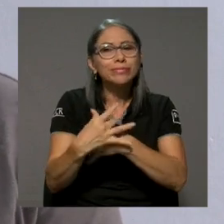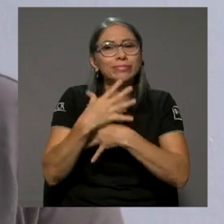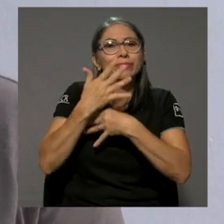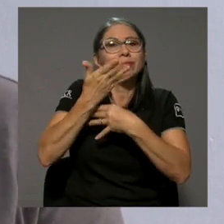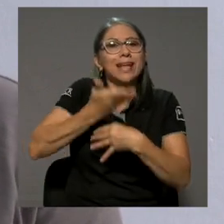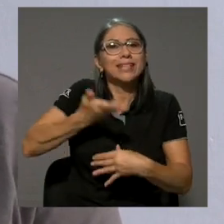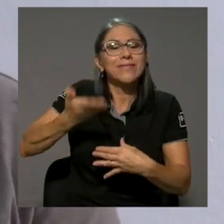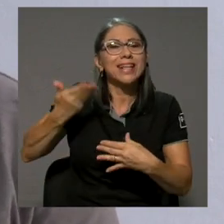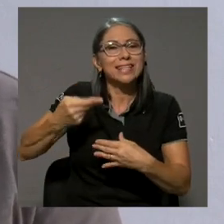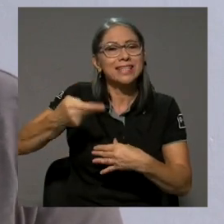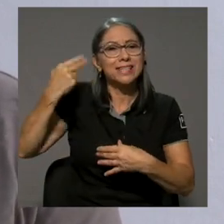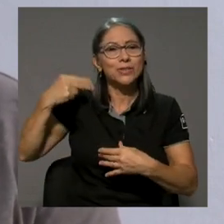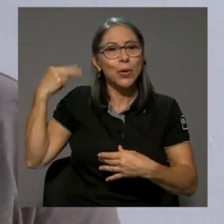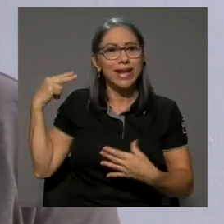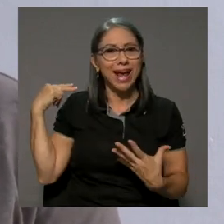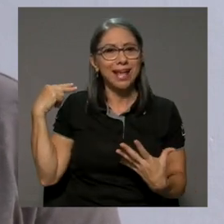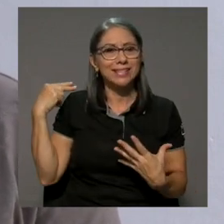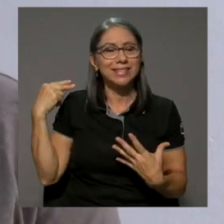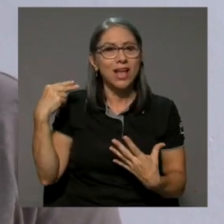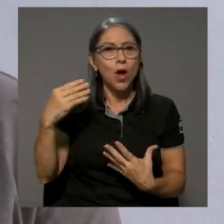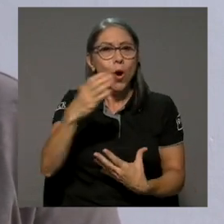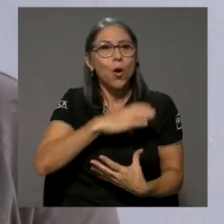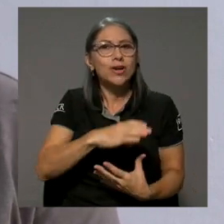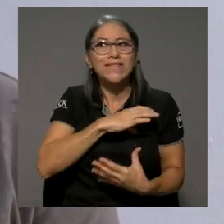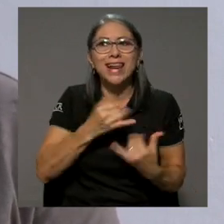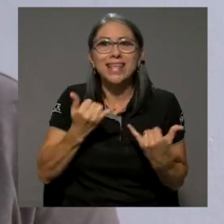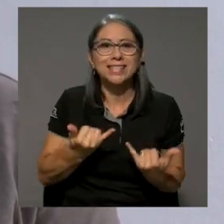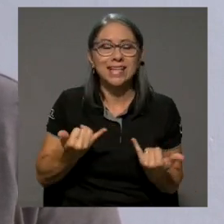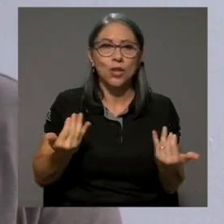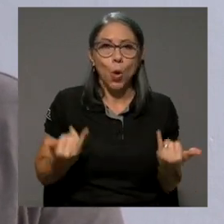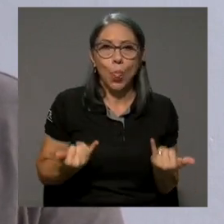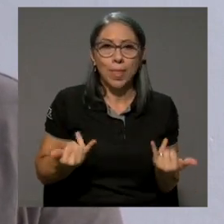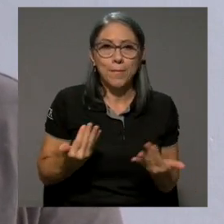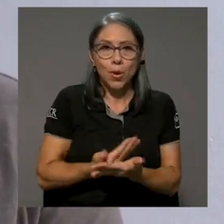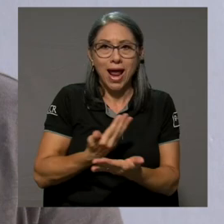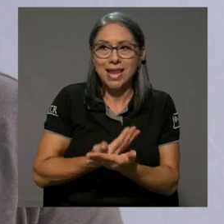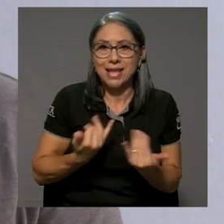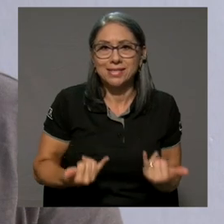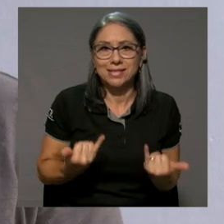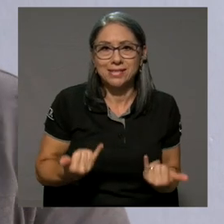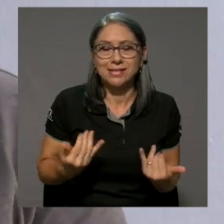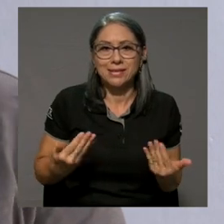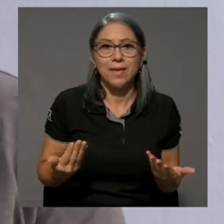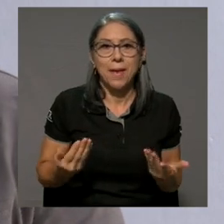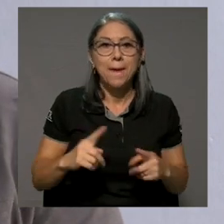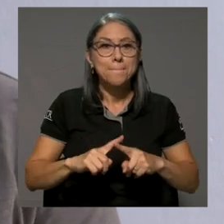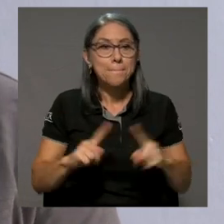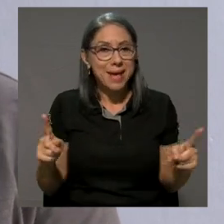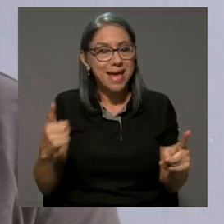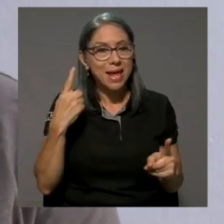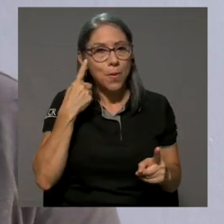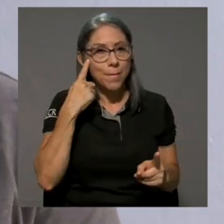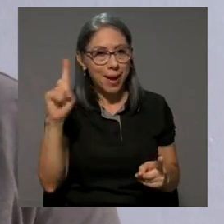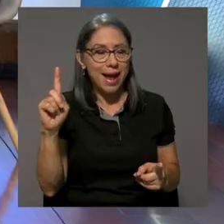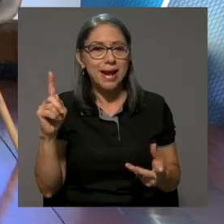históricas o referencias contemporáneas. Pero para poner